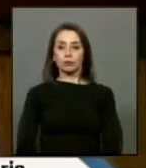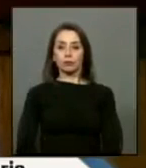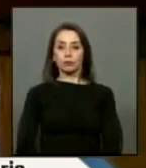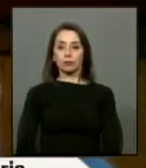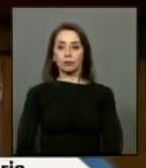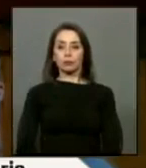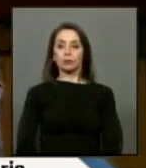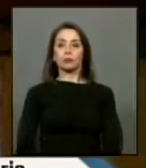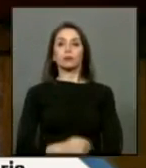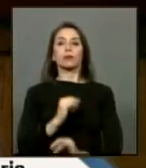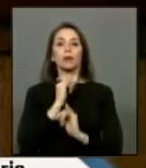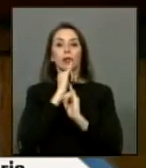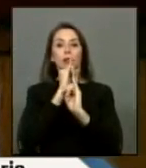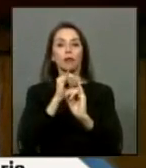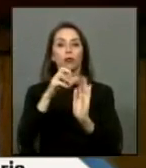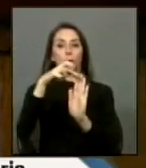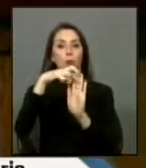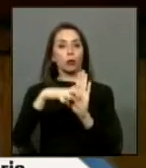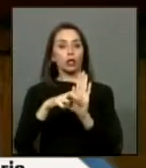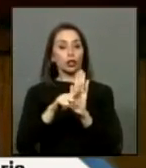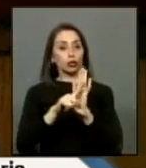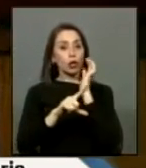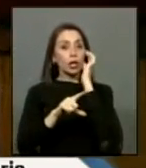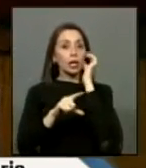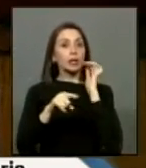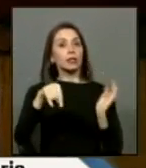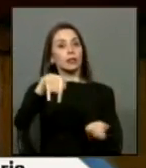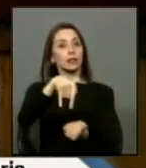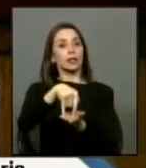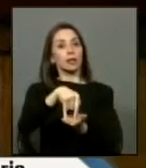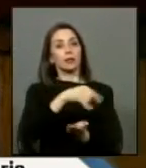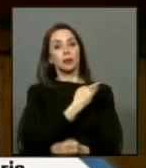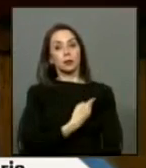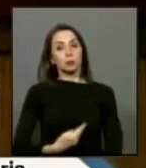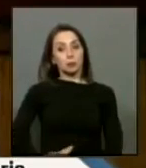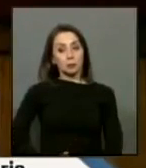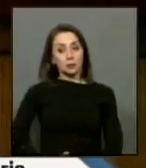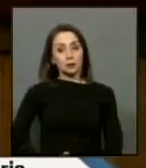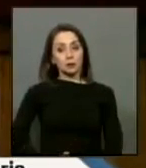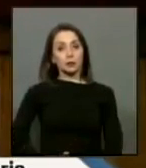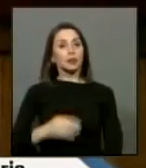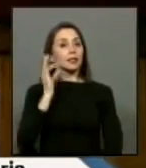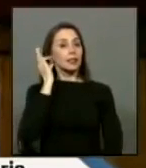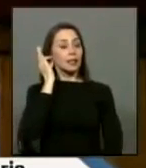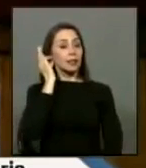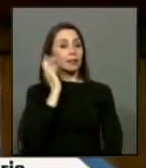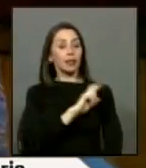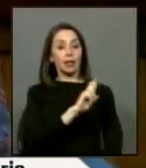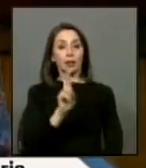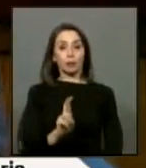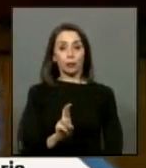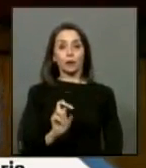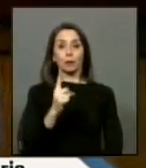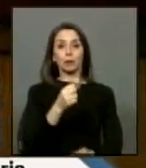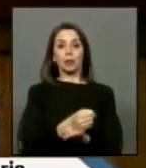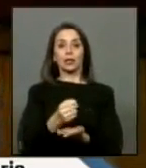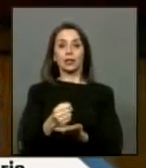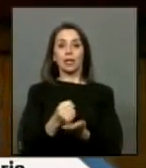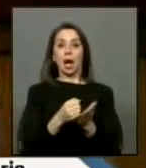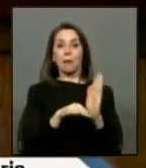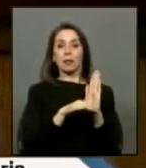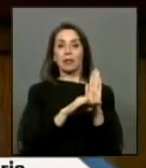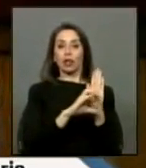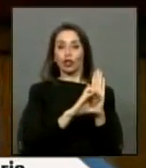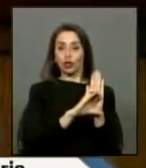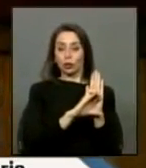Para informar el proyecto de ley de origen en mensaje de la Presidenta de la República en primer trámite constitucional